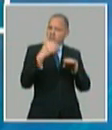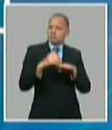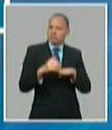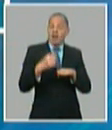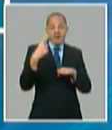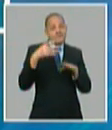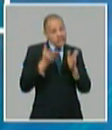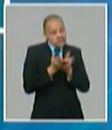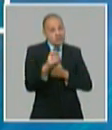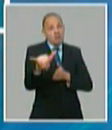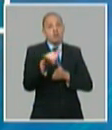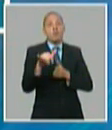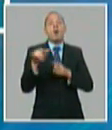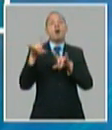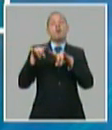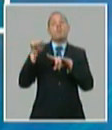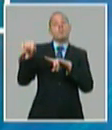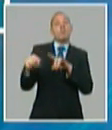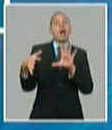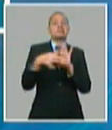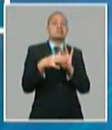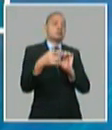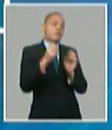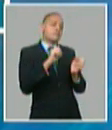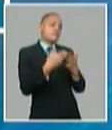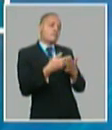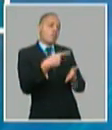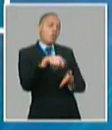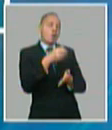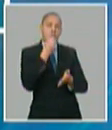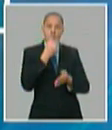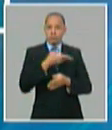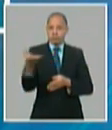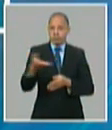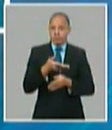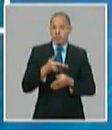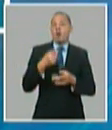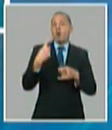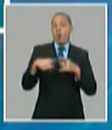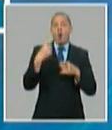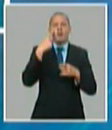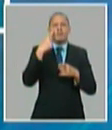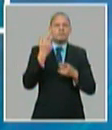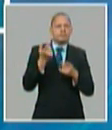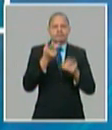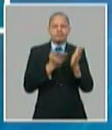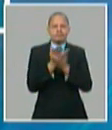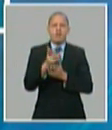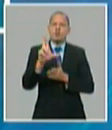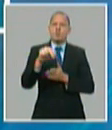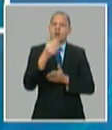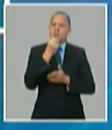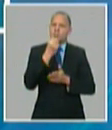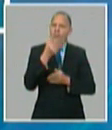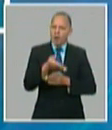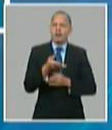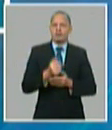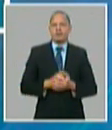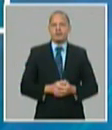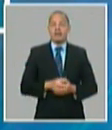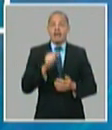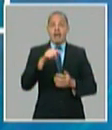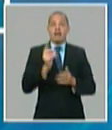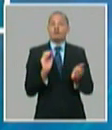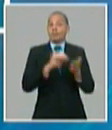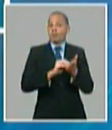vínculo de la universidad empresa en la participación del financiamiento para la innovación pero esto es un objetivo del plan